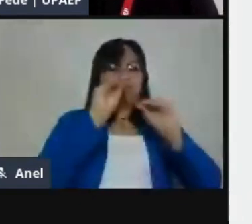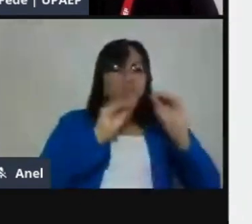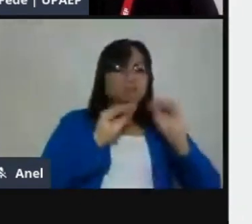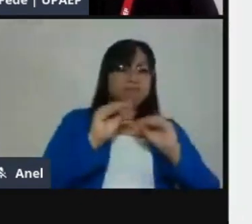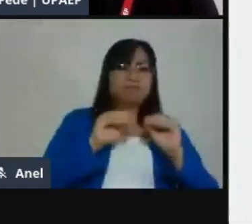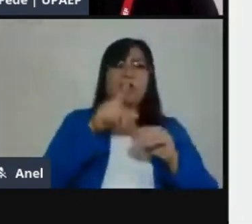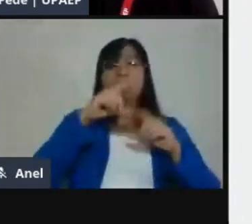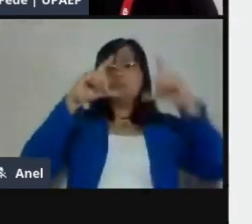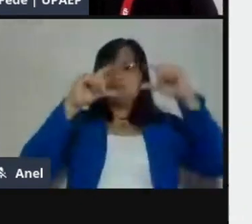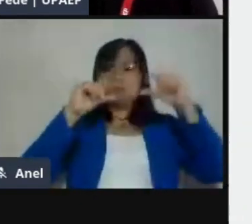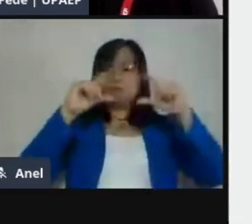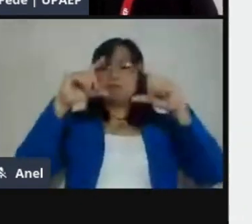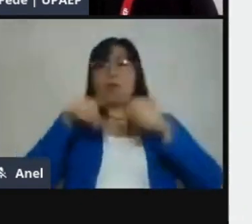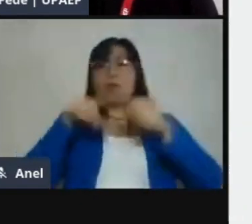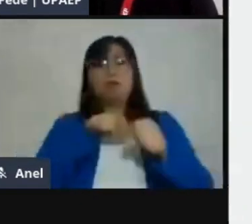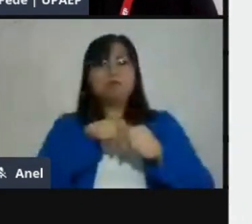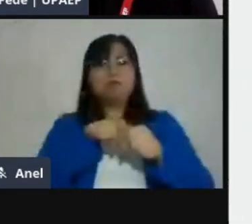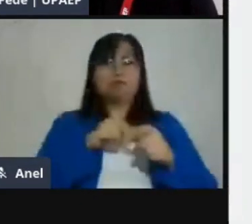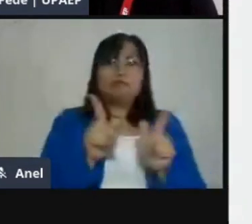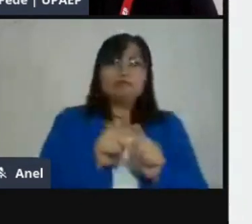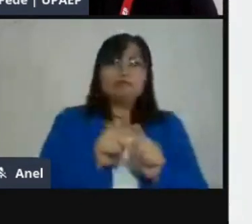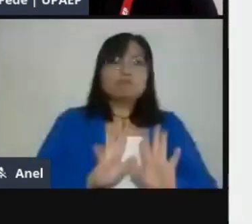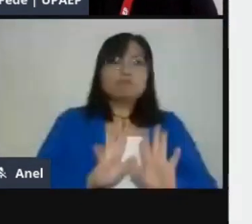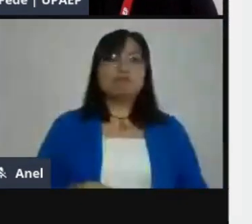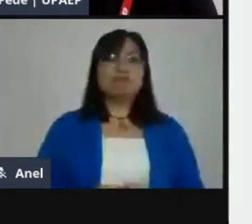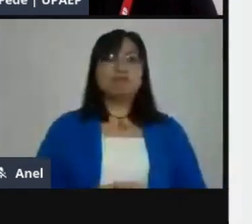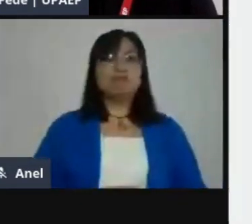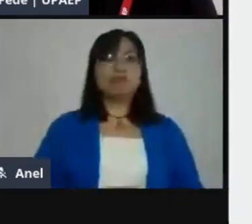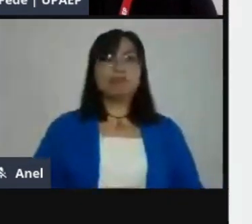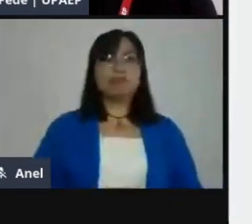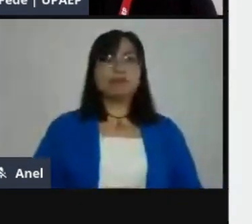que necesites. Y aquí, por ejemplo, yo le puedo poner.